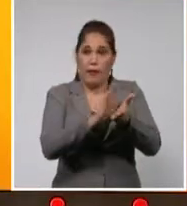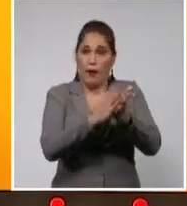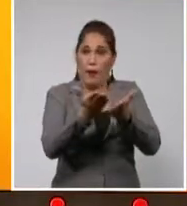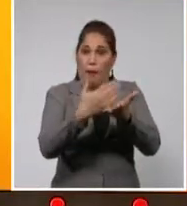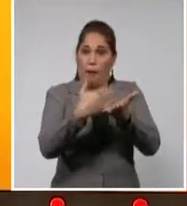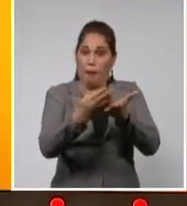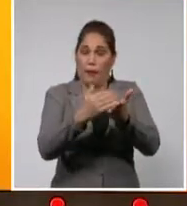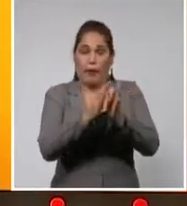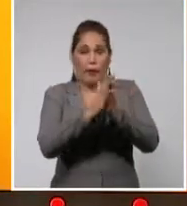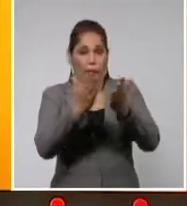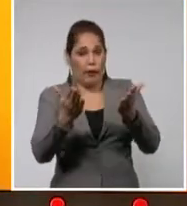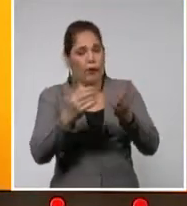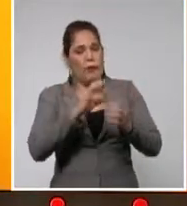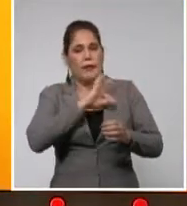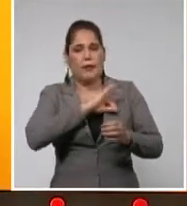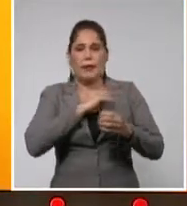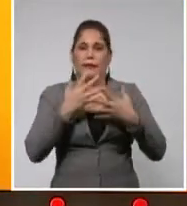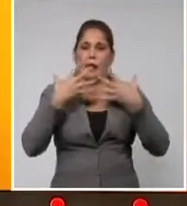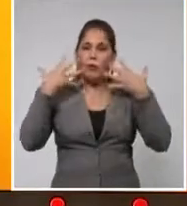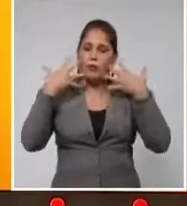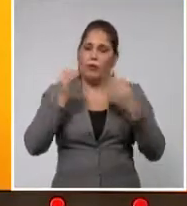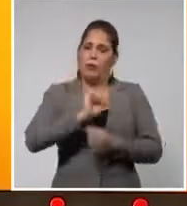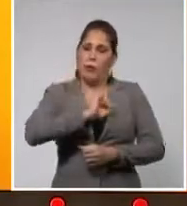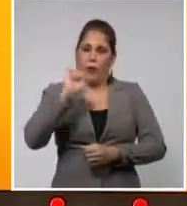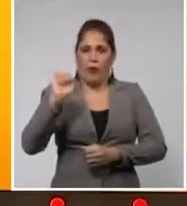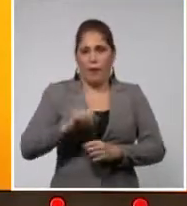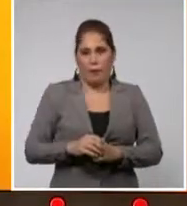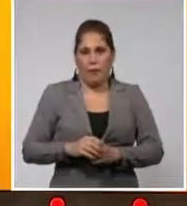sentirán muy contentos si lo logramos. Que así sea. Gracias. Gracias. Gracias. Gracias.